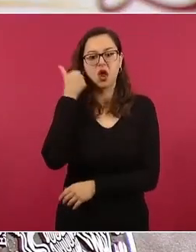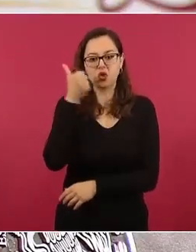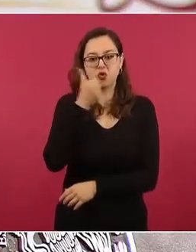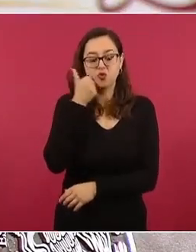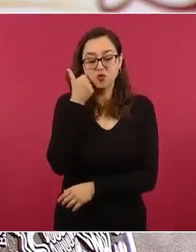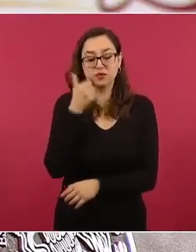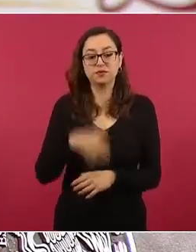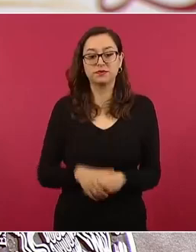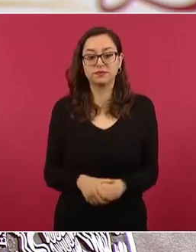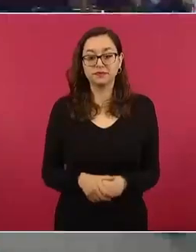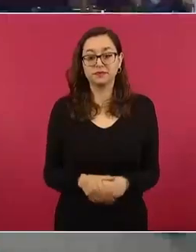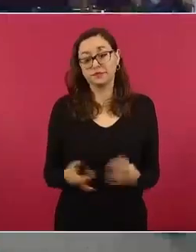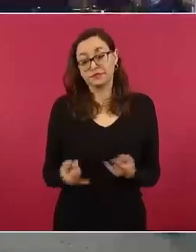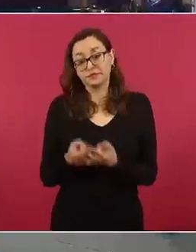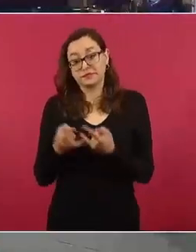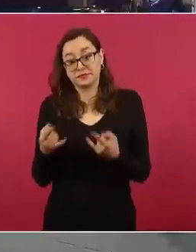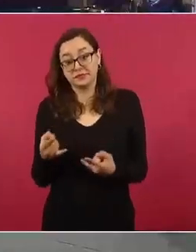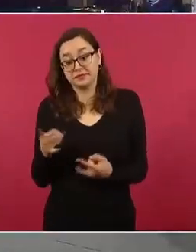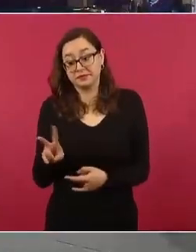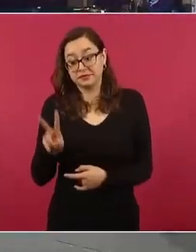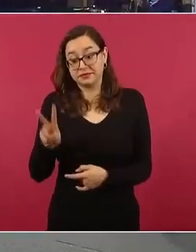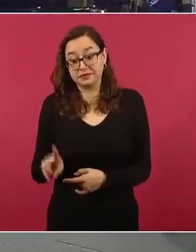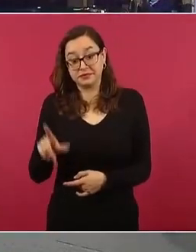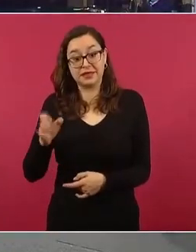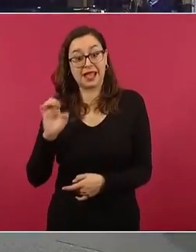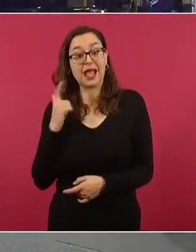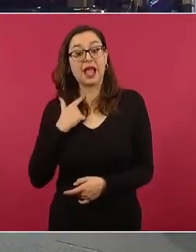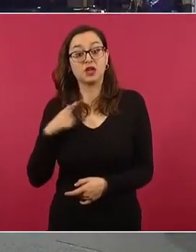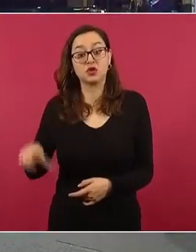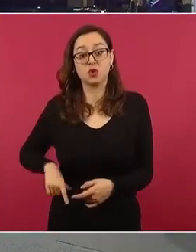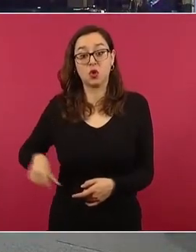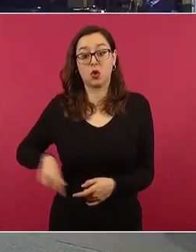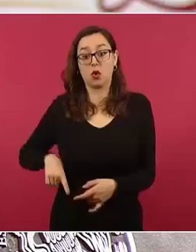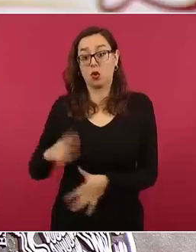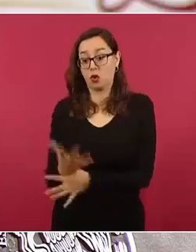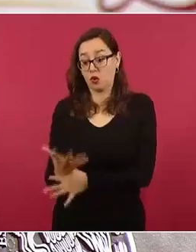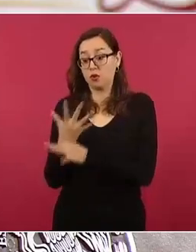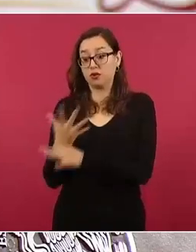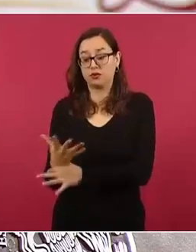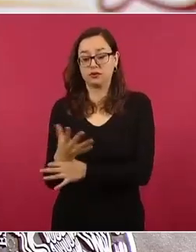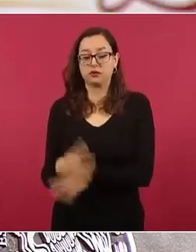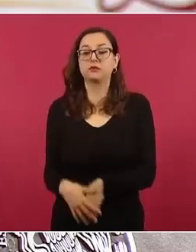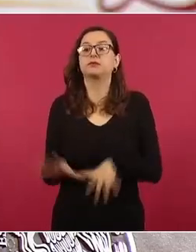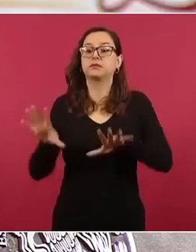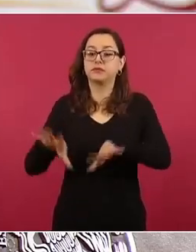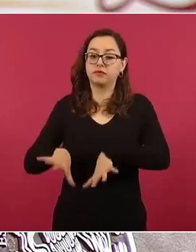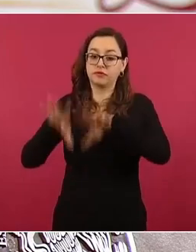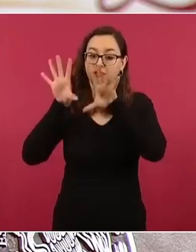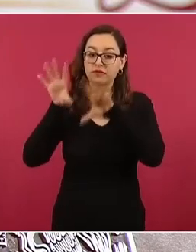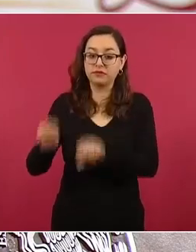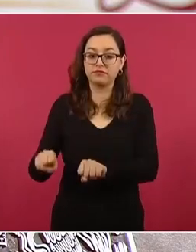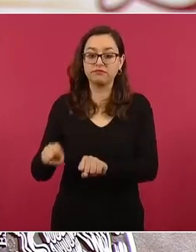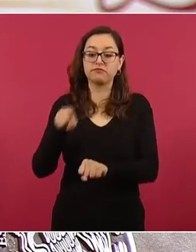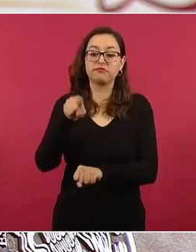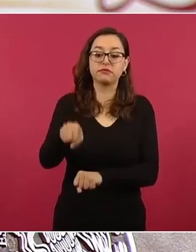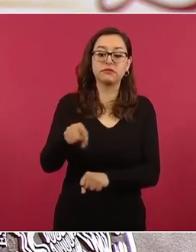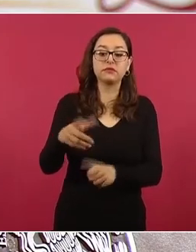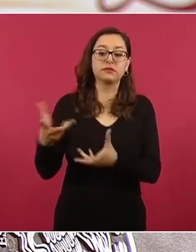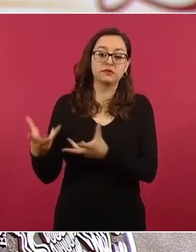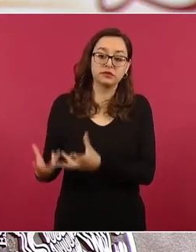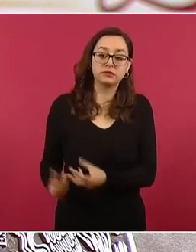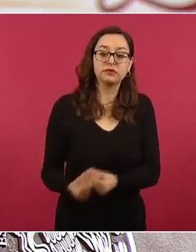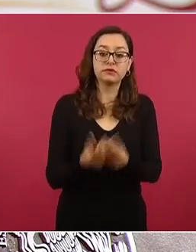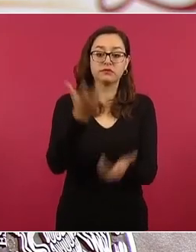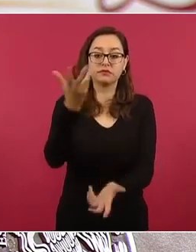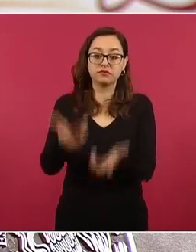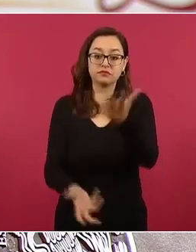La verdad histórica dice que los 43 estudiantes fueron detenidos, ejecutados y quemados en el basurero de Cocula